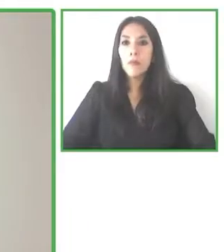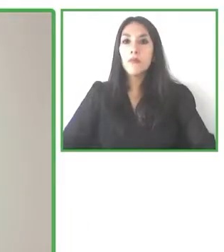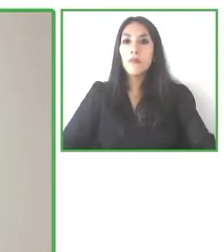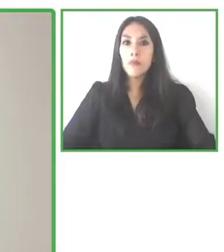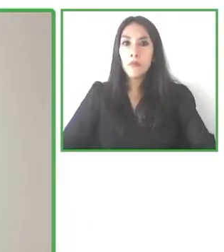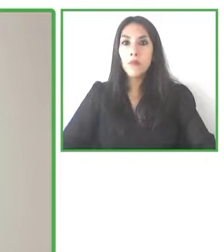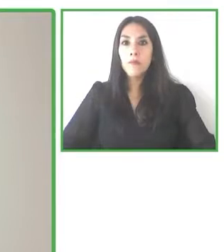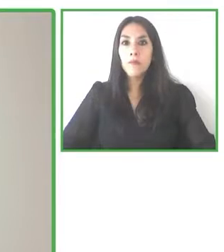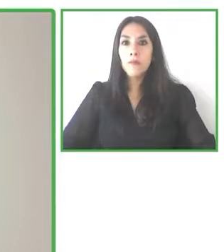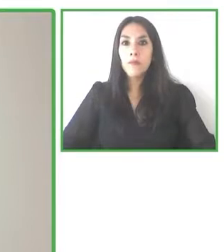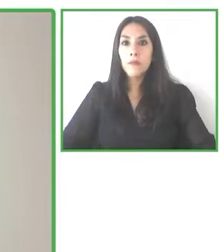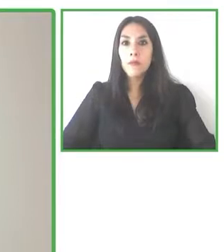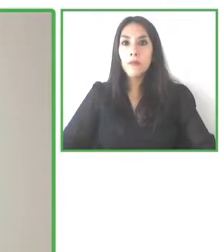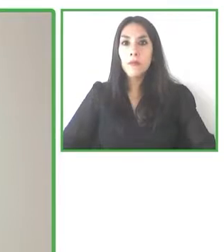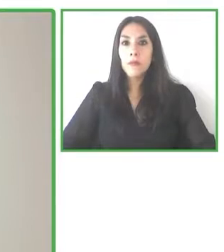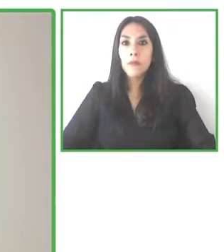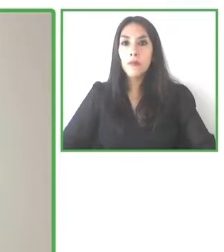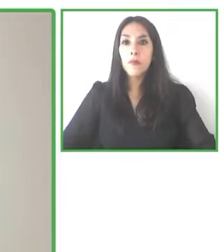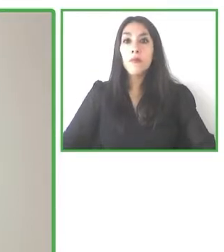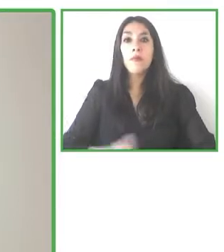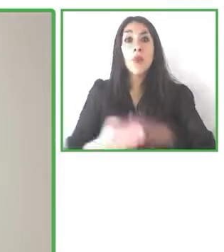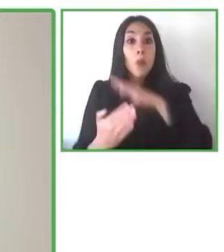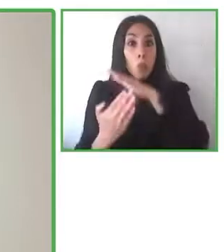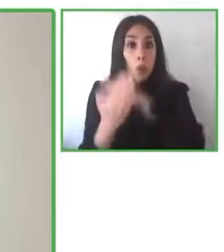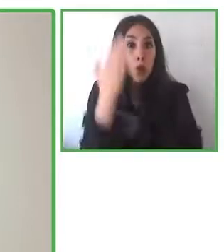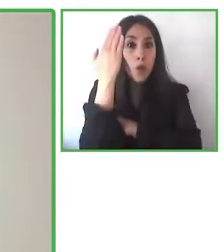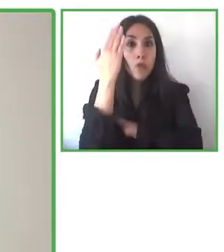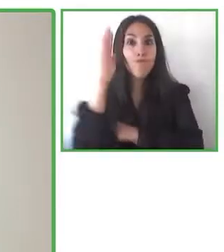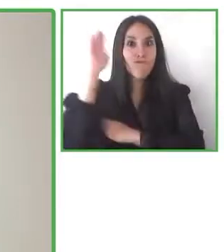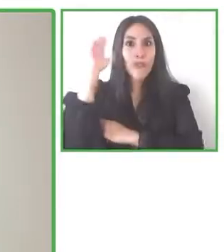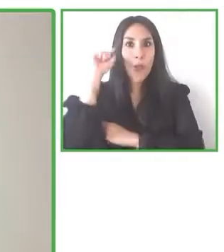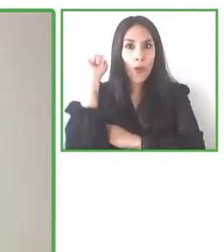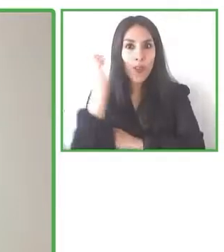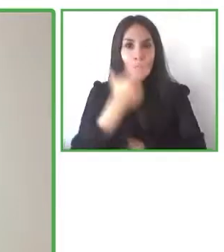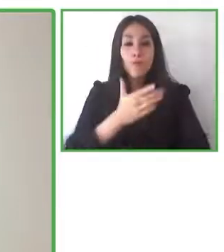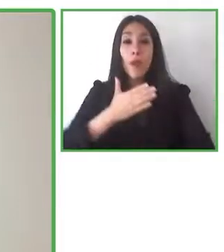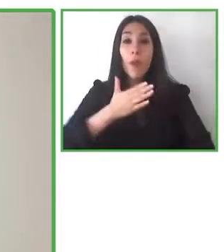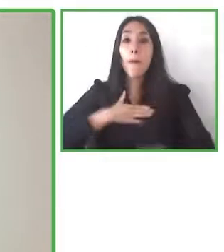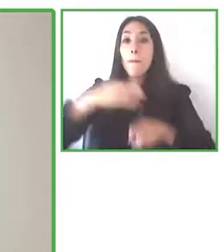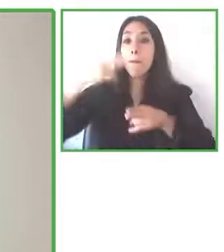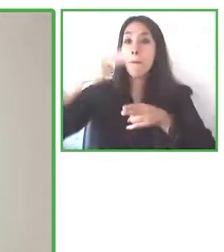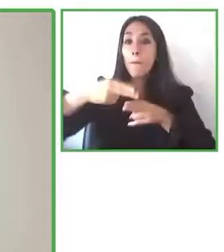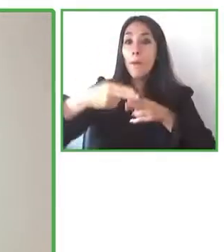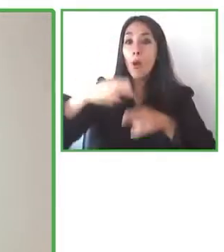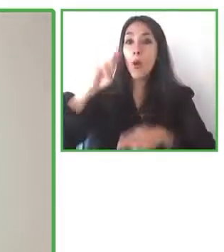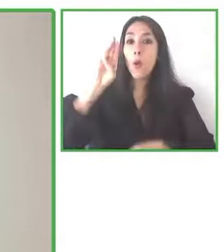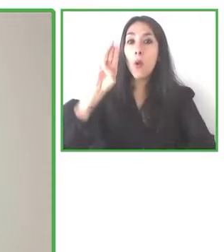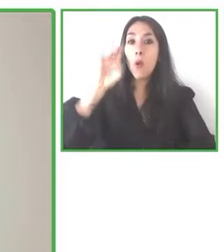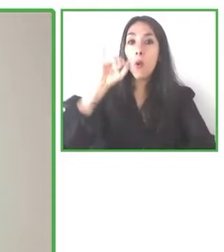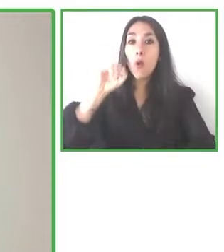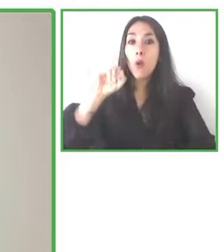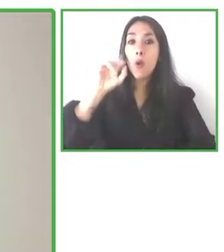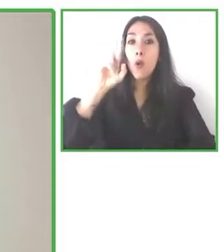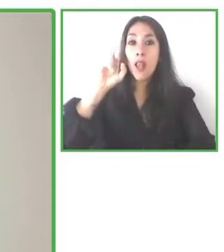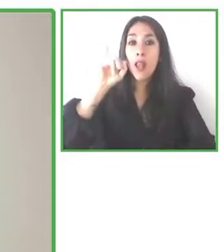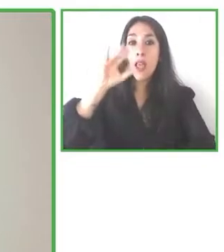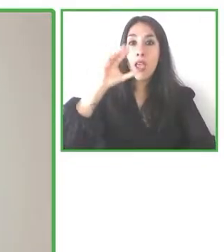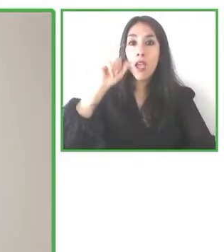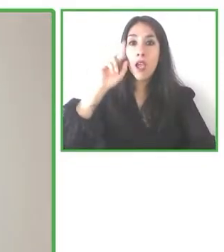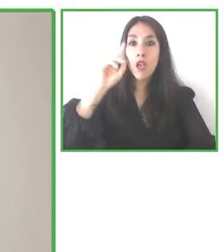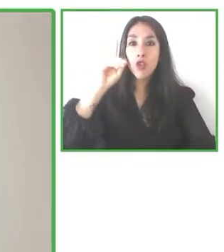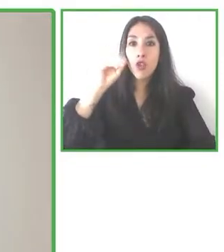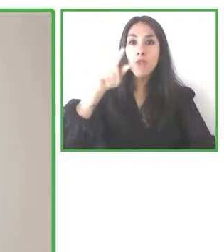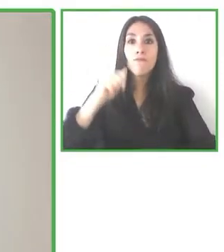Buenos días, mi nombre es Ricardo García, soy director de accesibilidad e inclusión